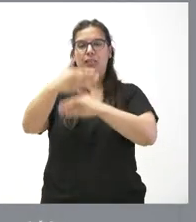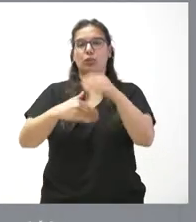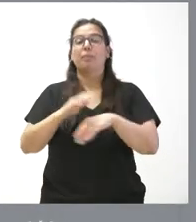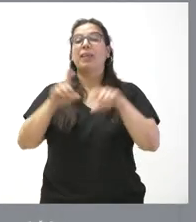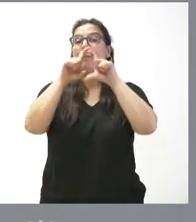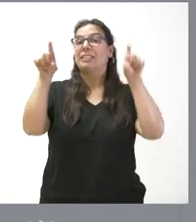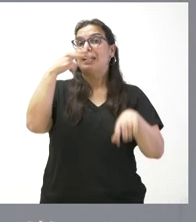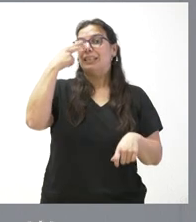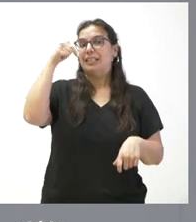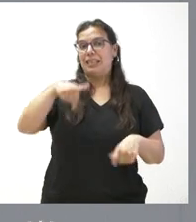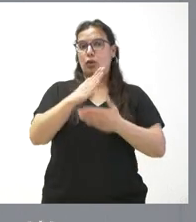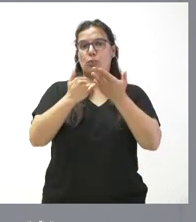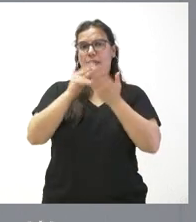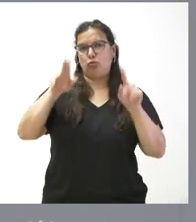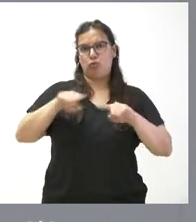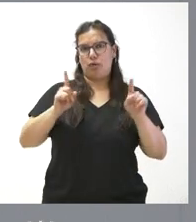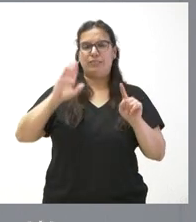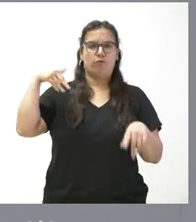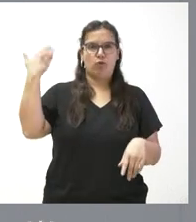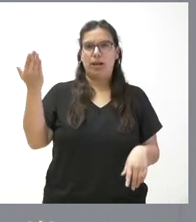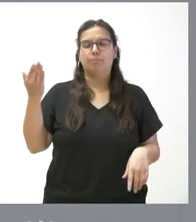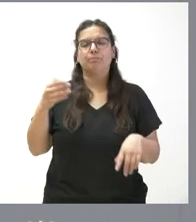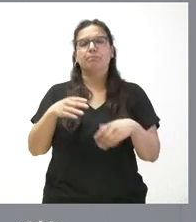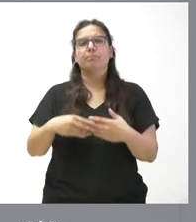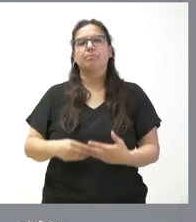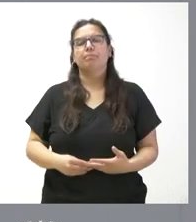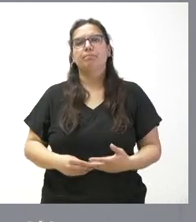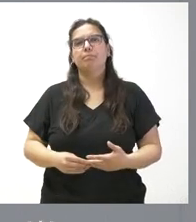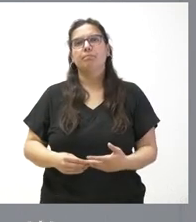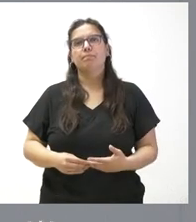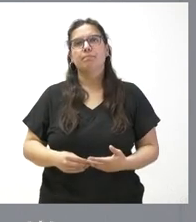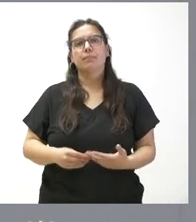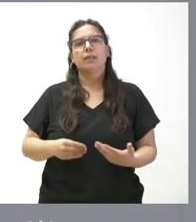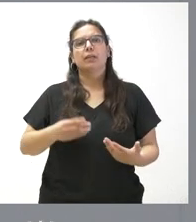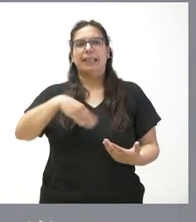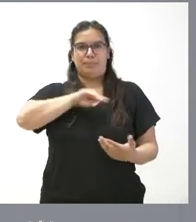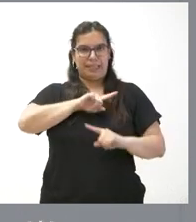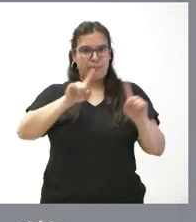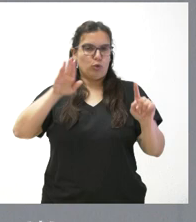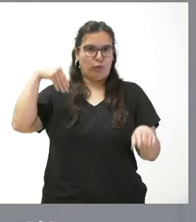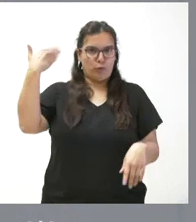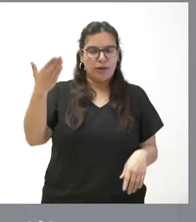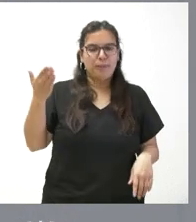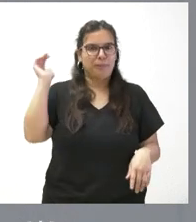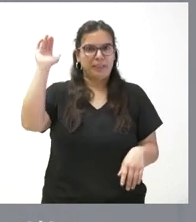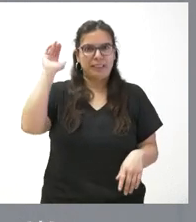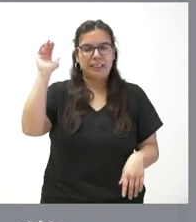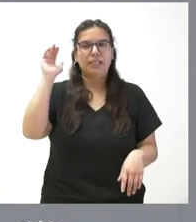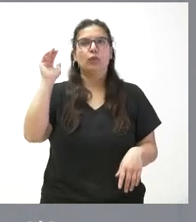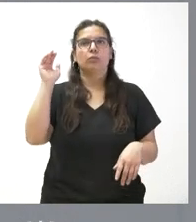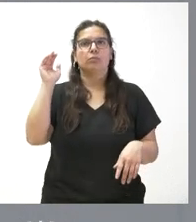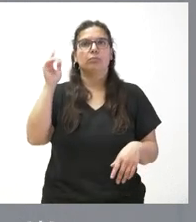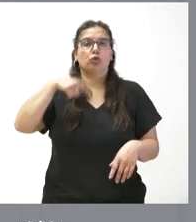comunidad, es de fuera de Castilla y León, incluso fuera de España, la que nosotros